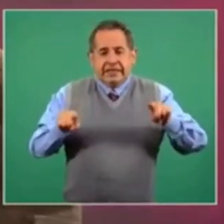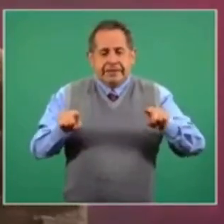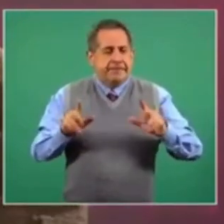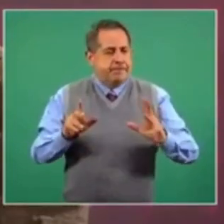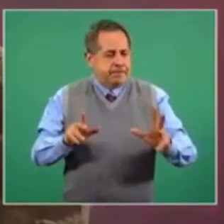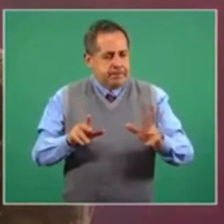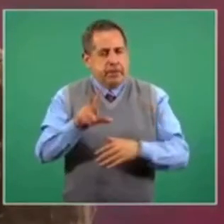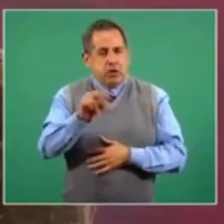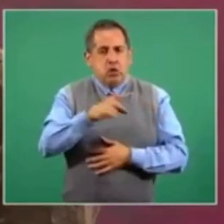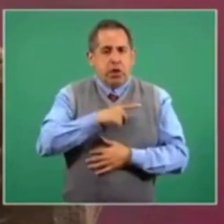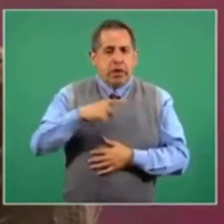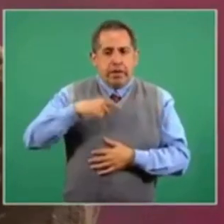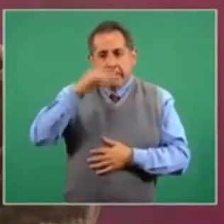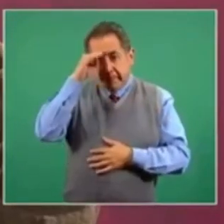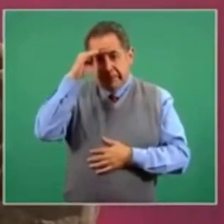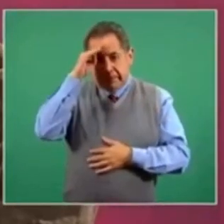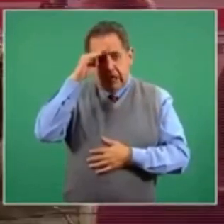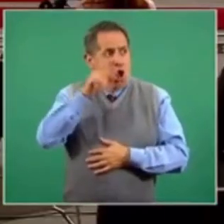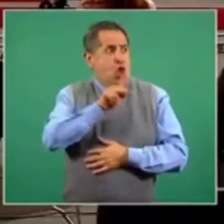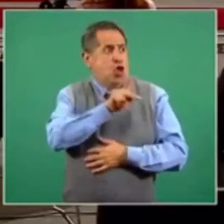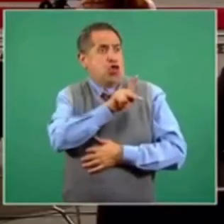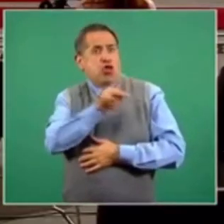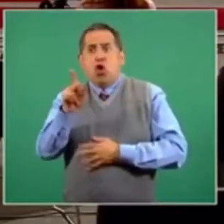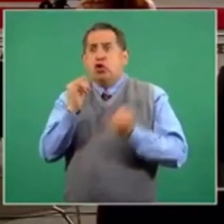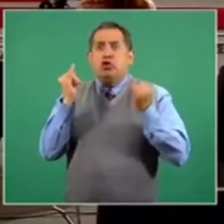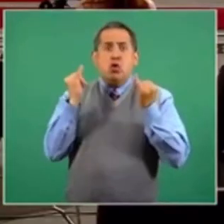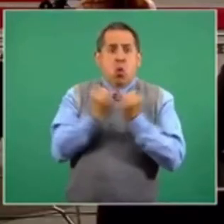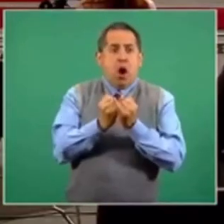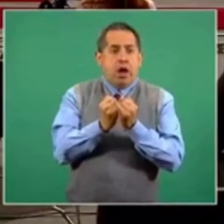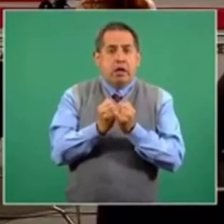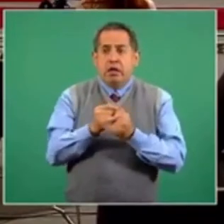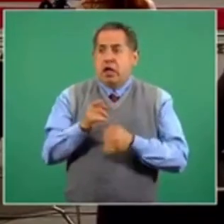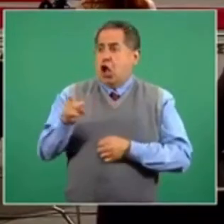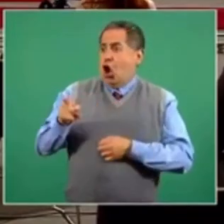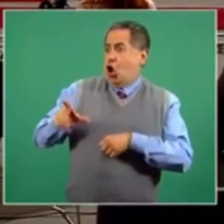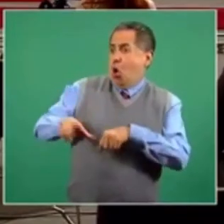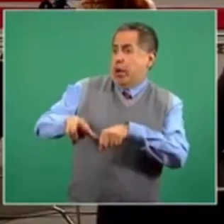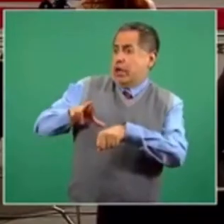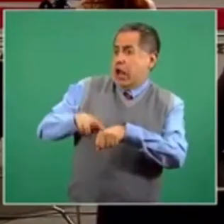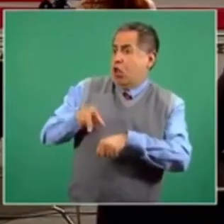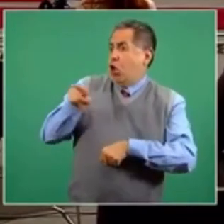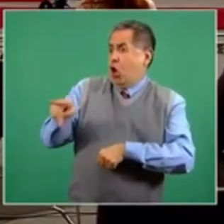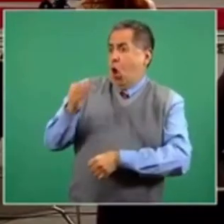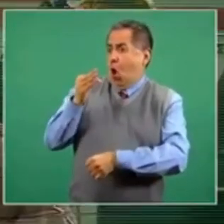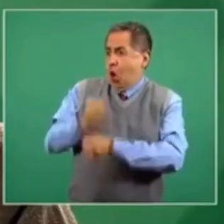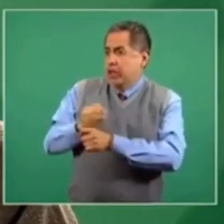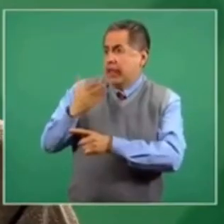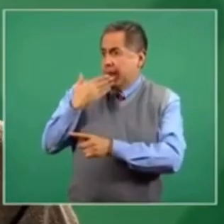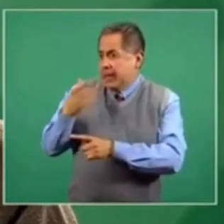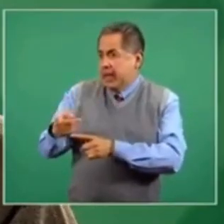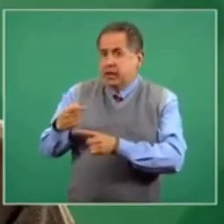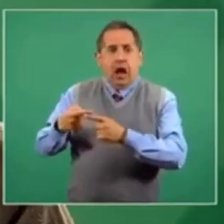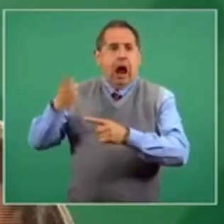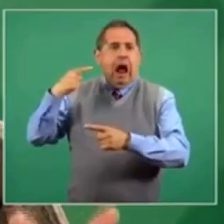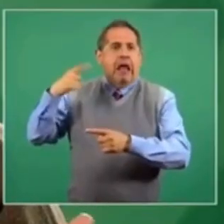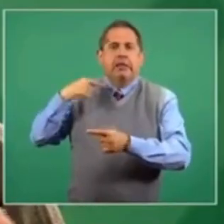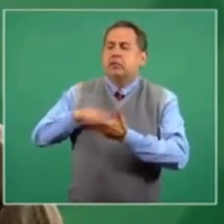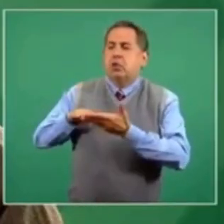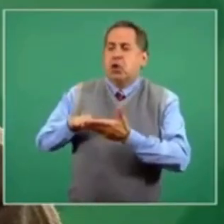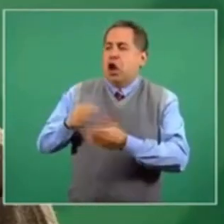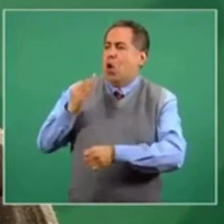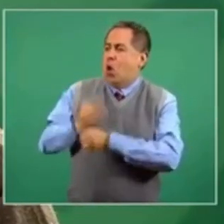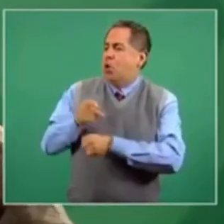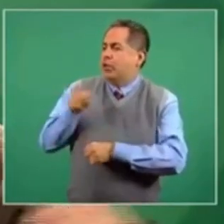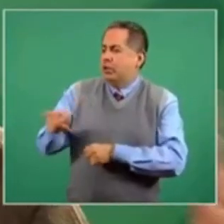de no juzgar, como si fuera una responsabilidad del gobernante en turno, del gobernante de ahorita, si existe o no la